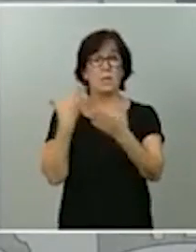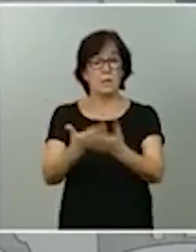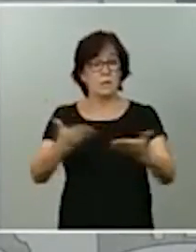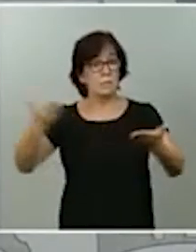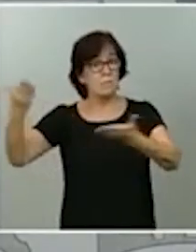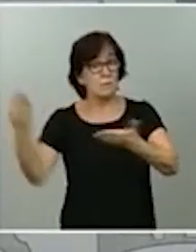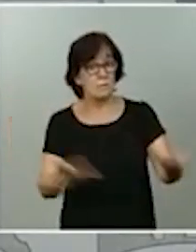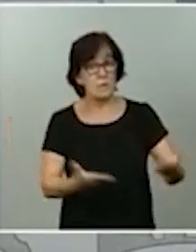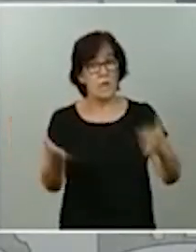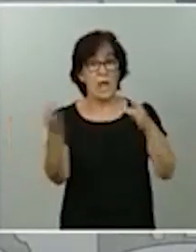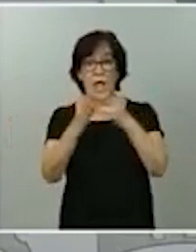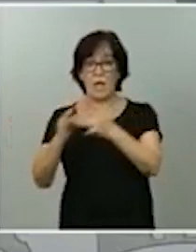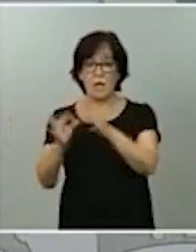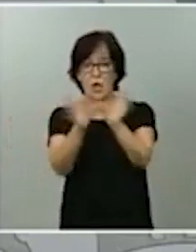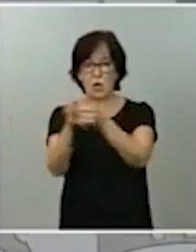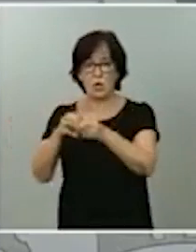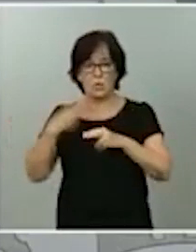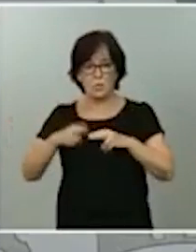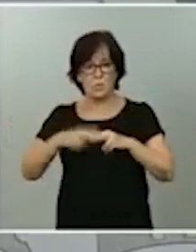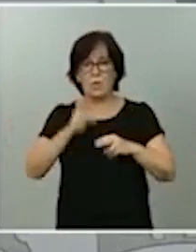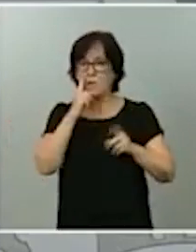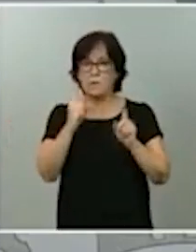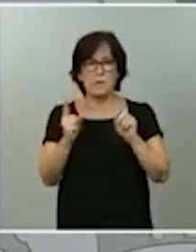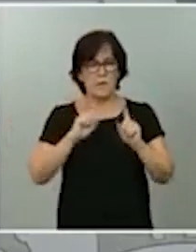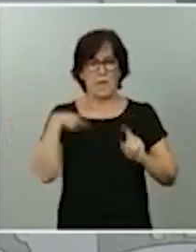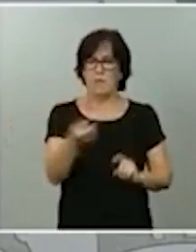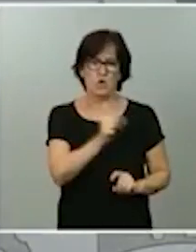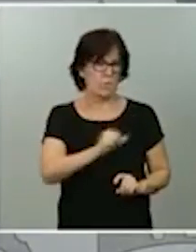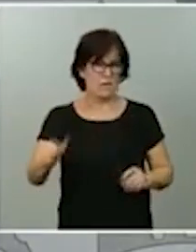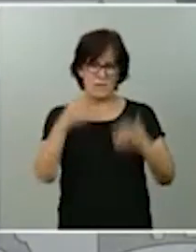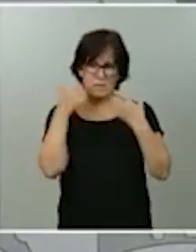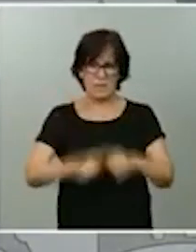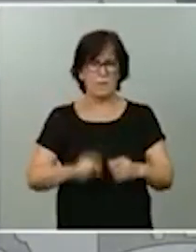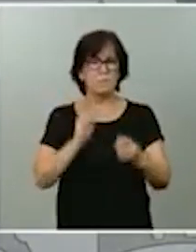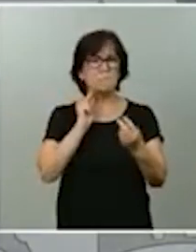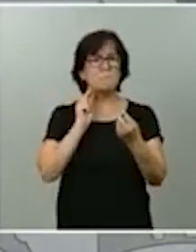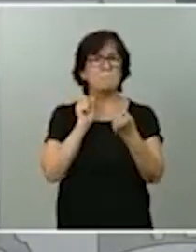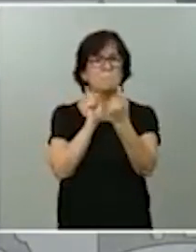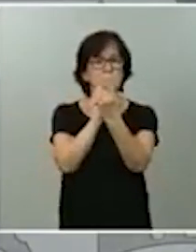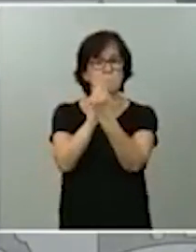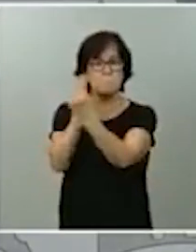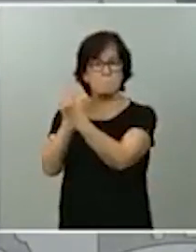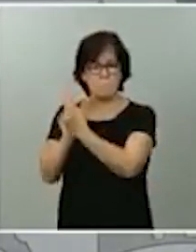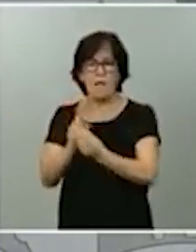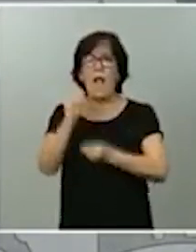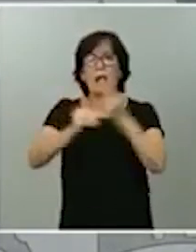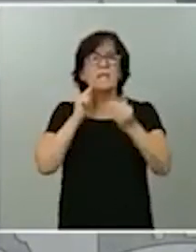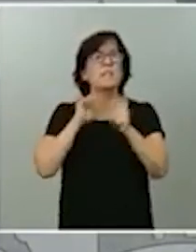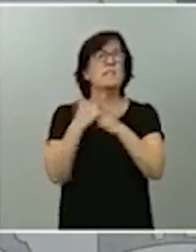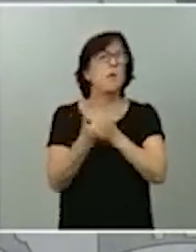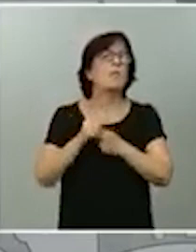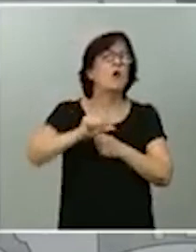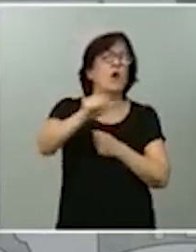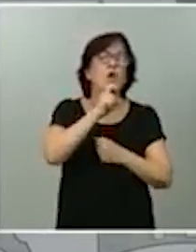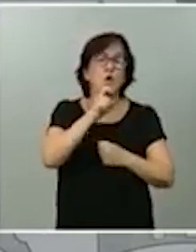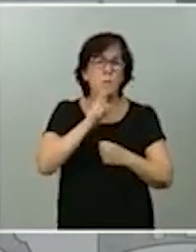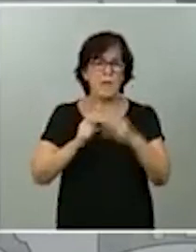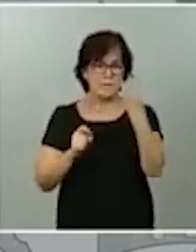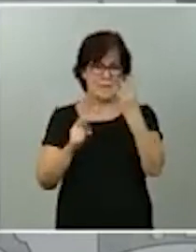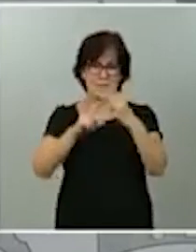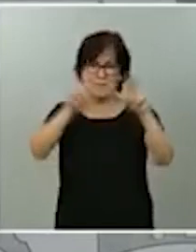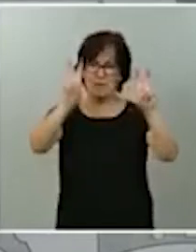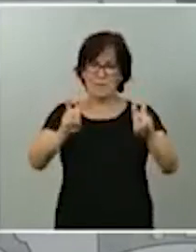distintas fuerzas políticas a mantener de inmediato la semana que viene encuentros para afrontar esta situación. Hay tres asuntos concretos